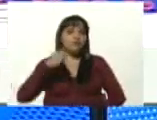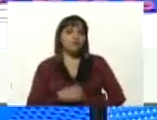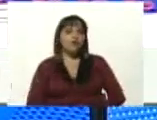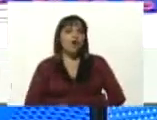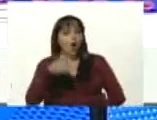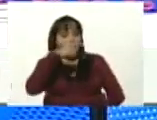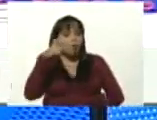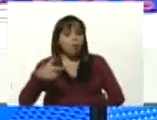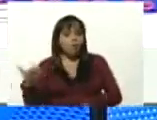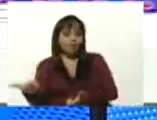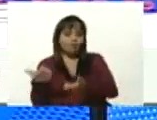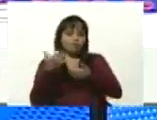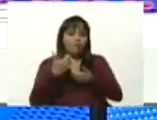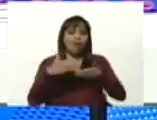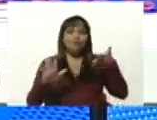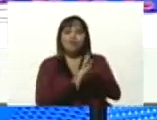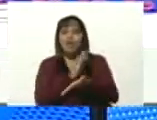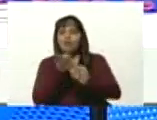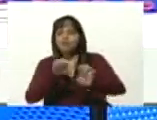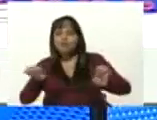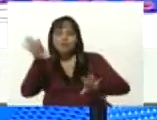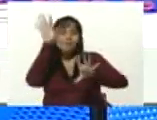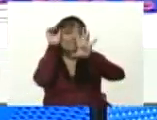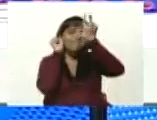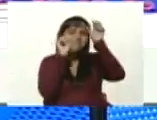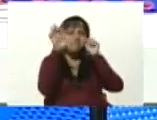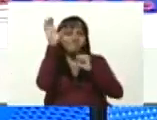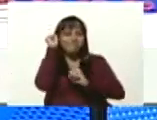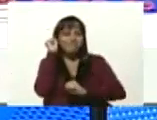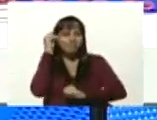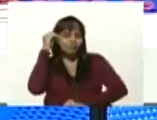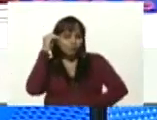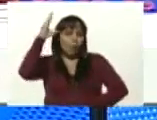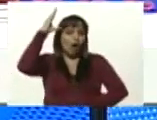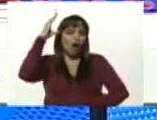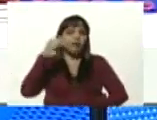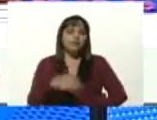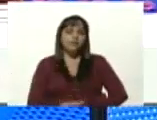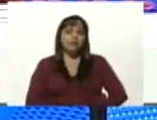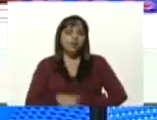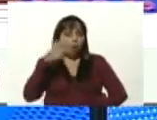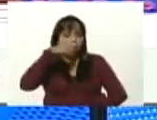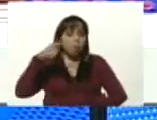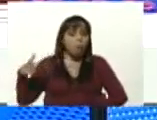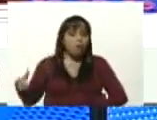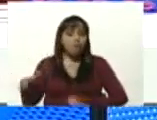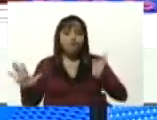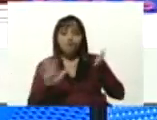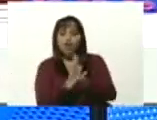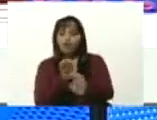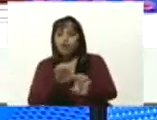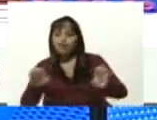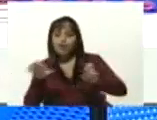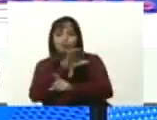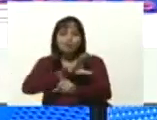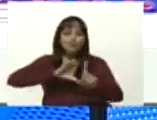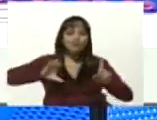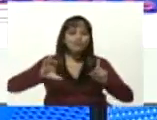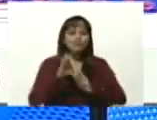pueblo empoderado en conocimiento, un pueblo empoderado en una educación y una cultura